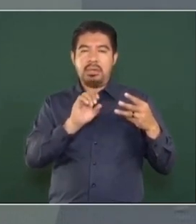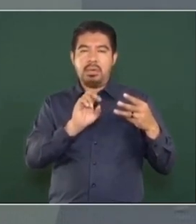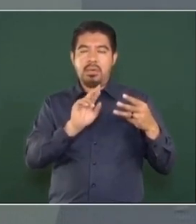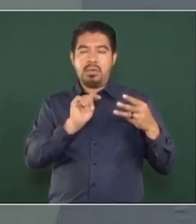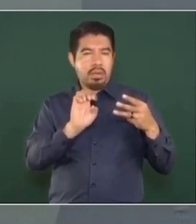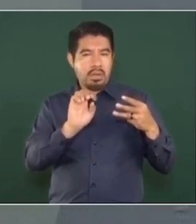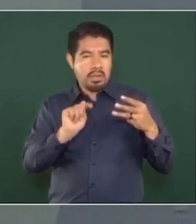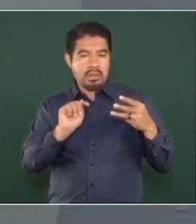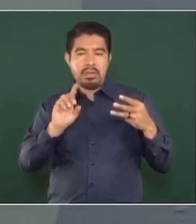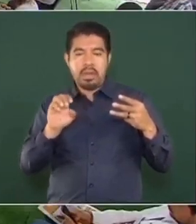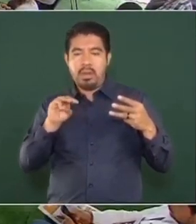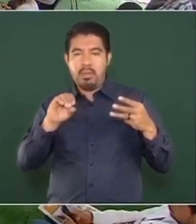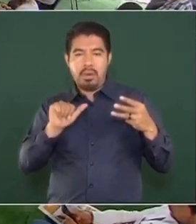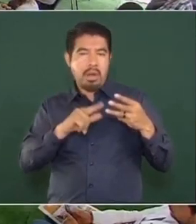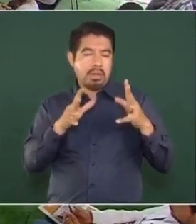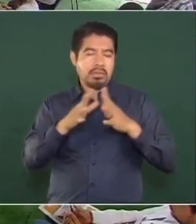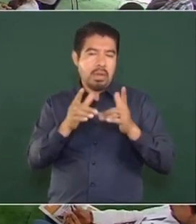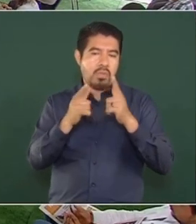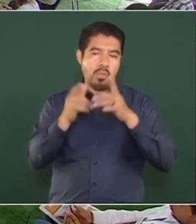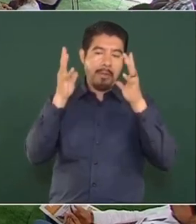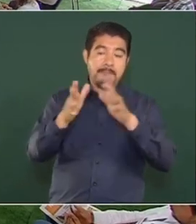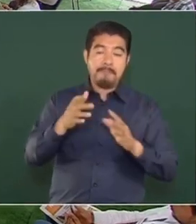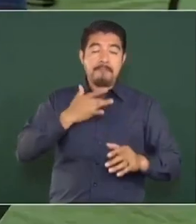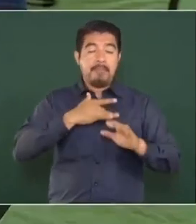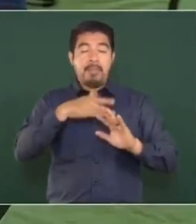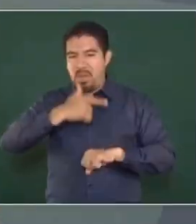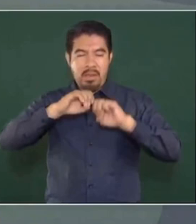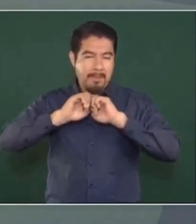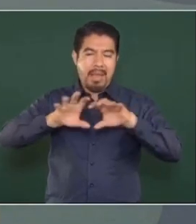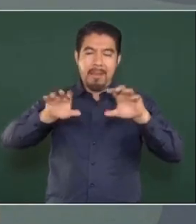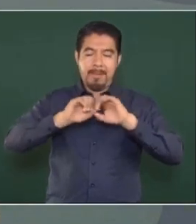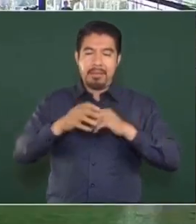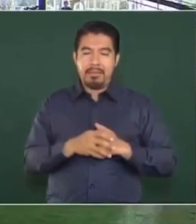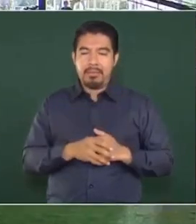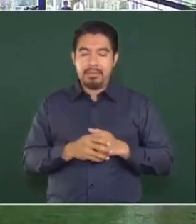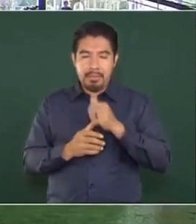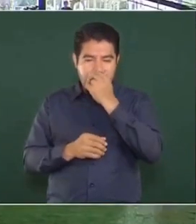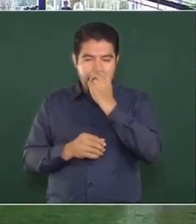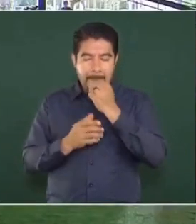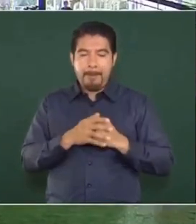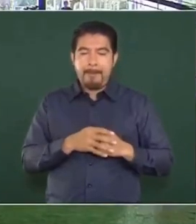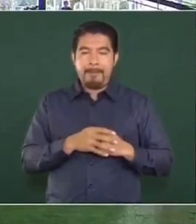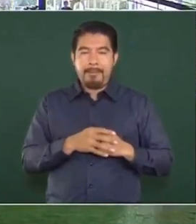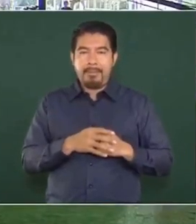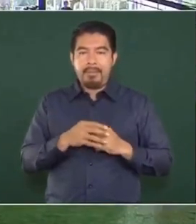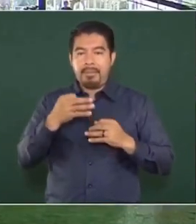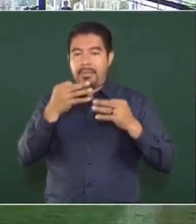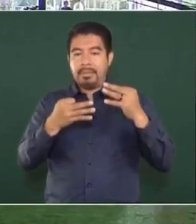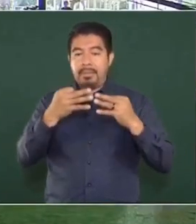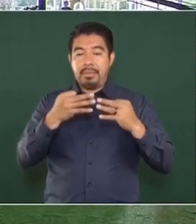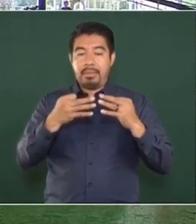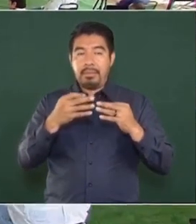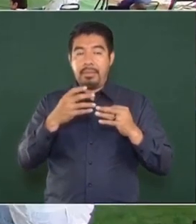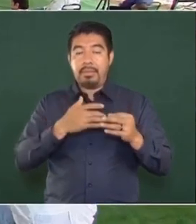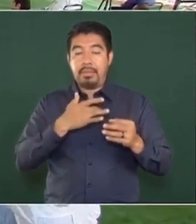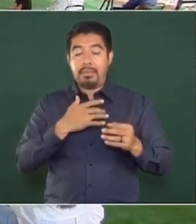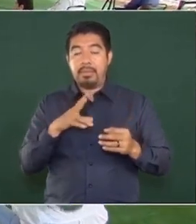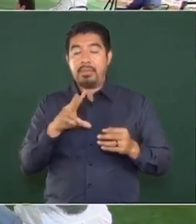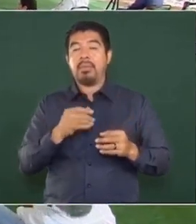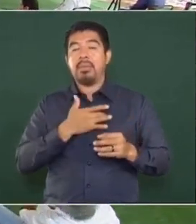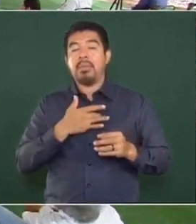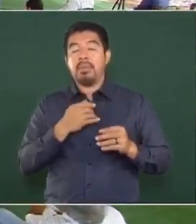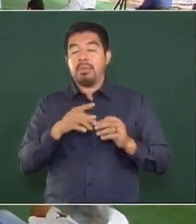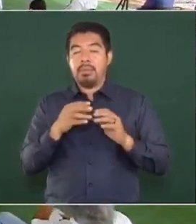Es el mismo grupo que está en contra de nosotros. El asunto es que la ministra no lo ha negado. Ha sacado... Es decir, el fondo